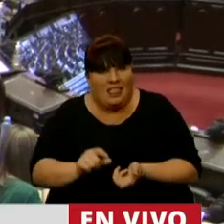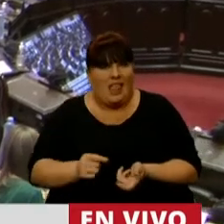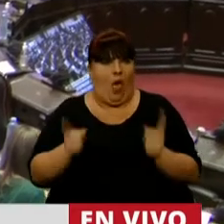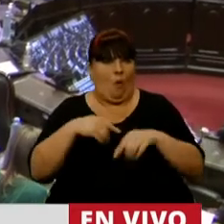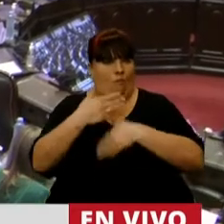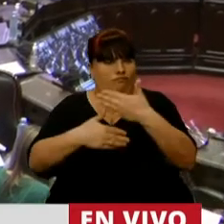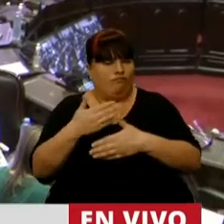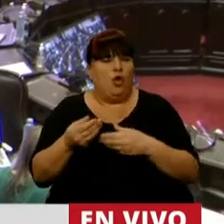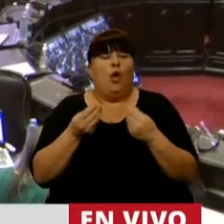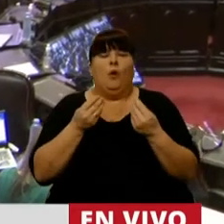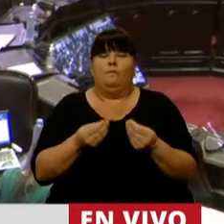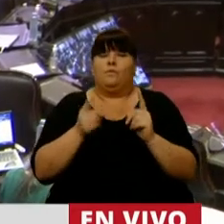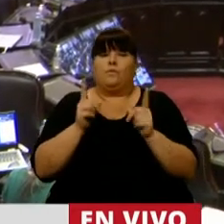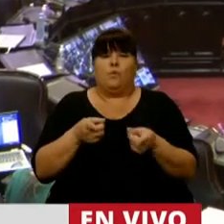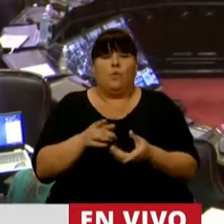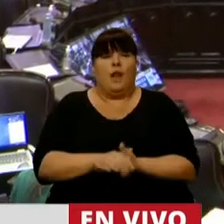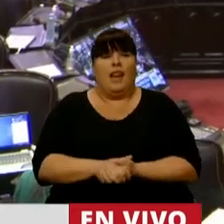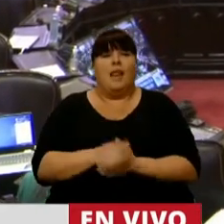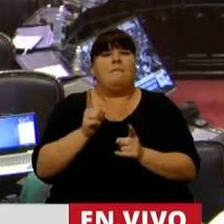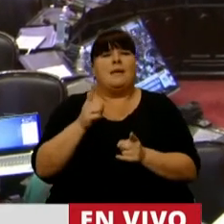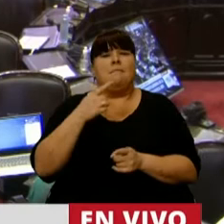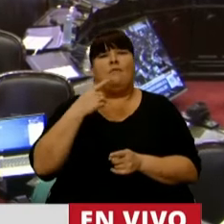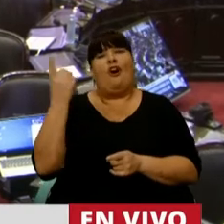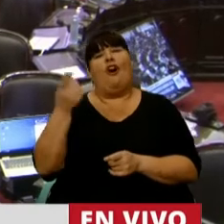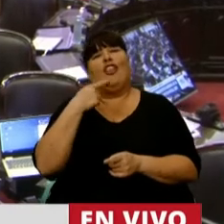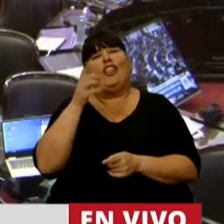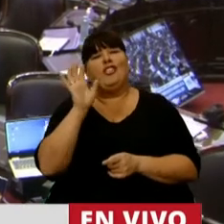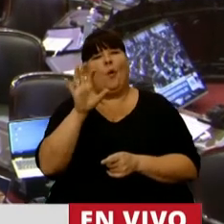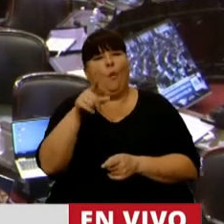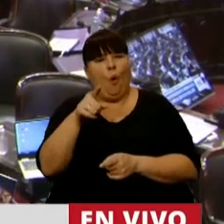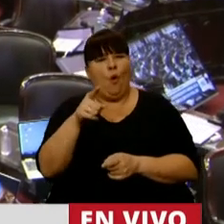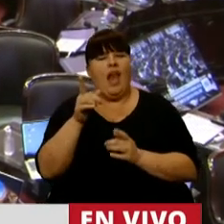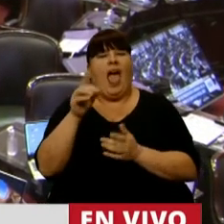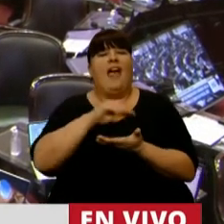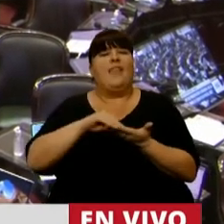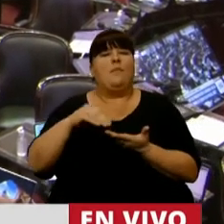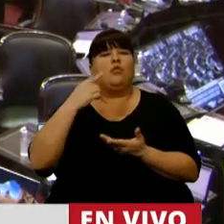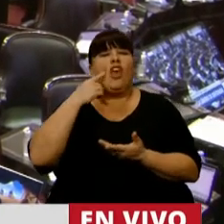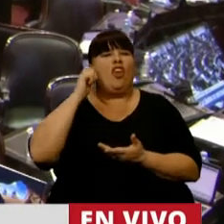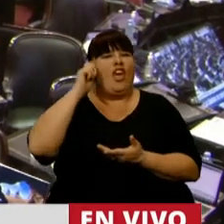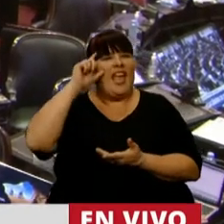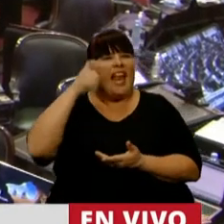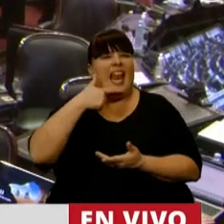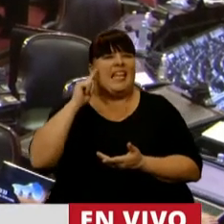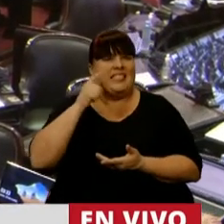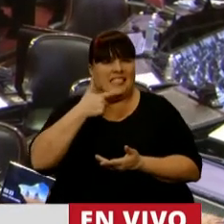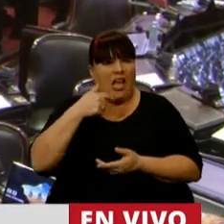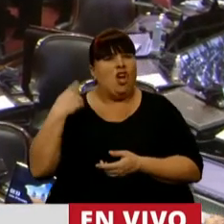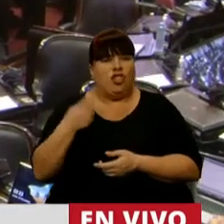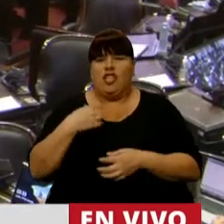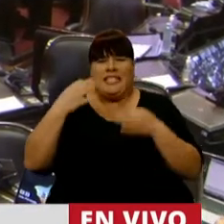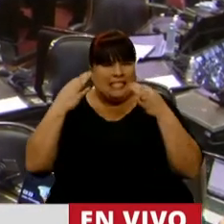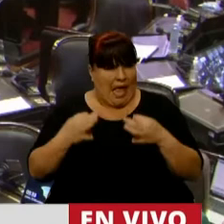porque aunque, como lo decía irónicamente el diputado Iglesias, nosotros estamos